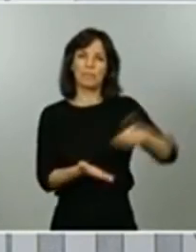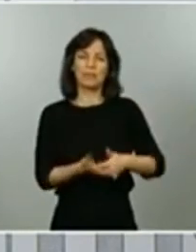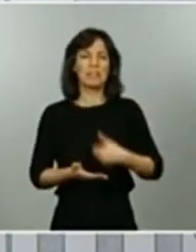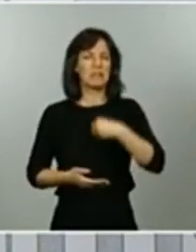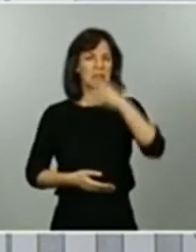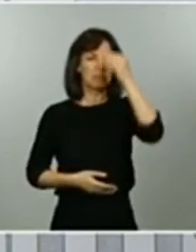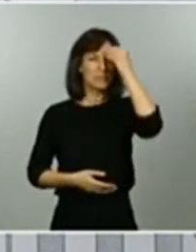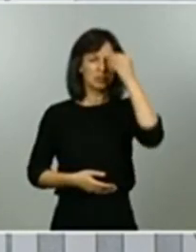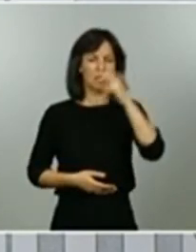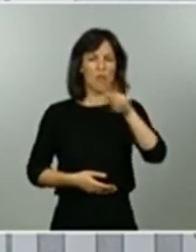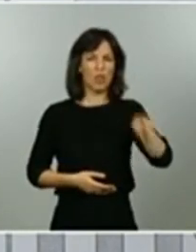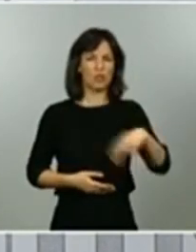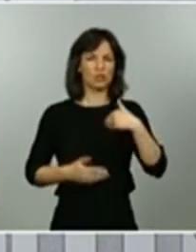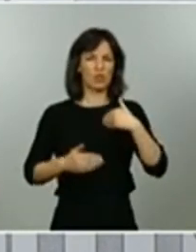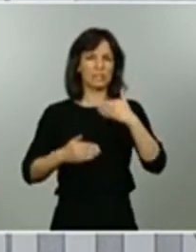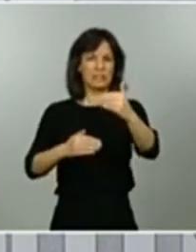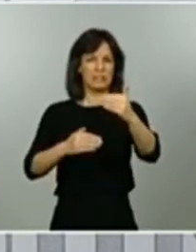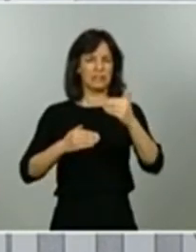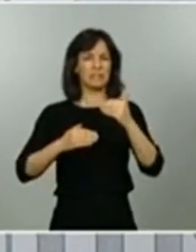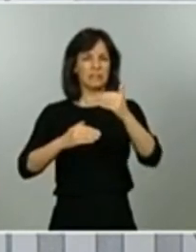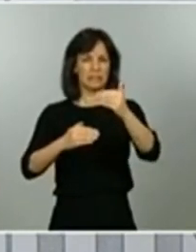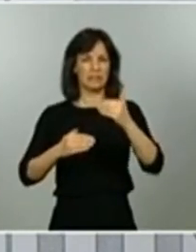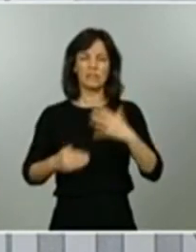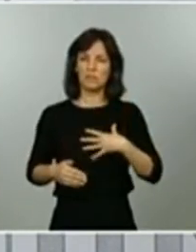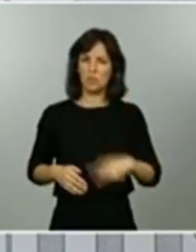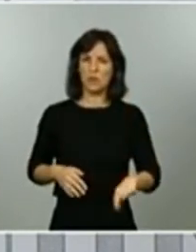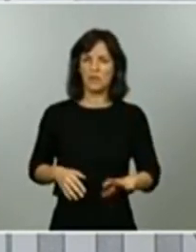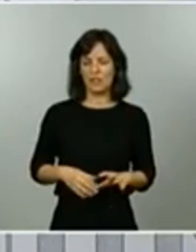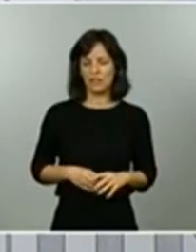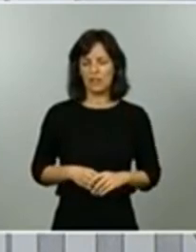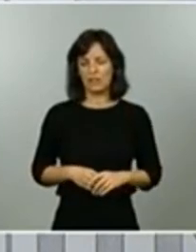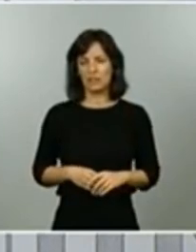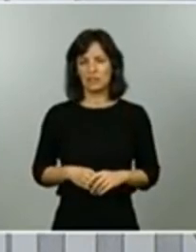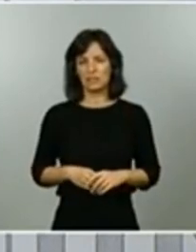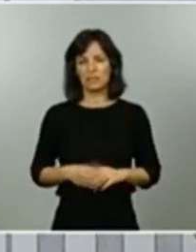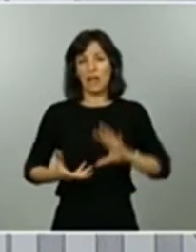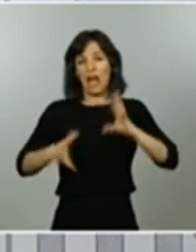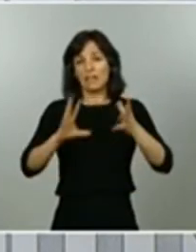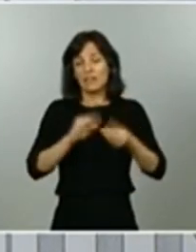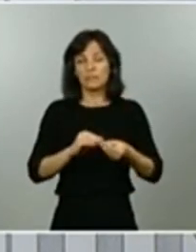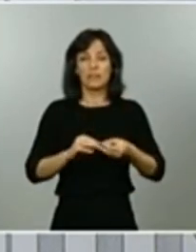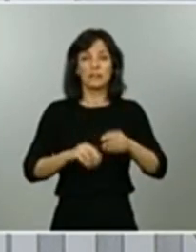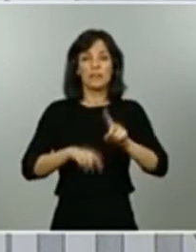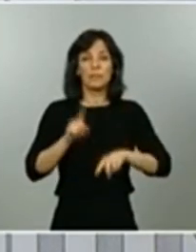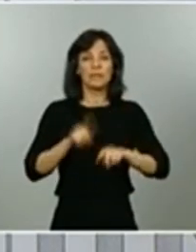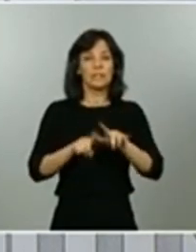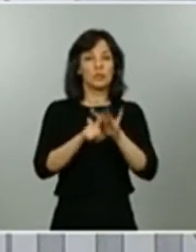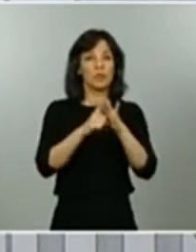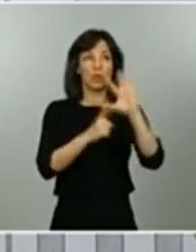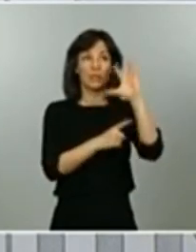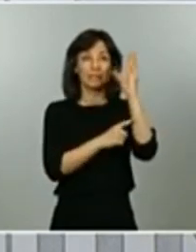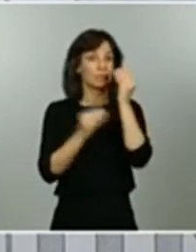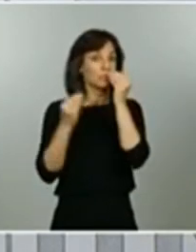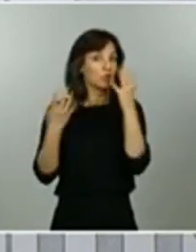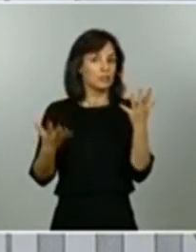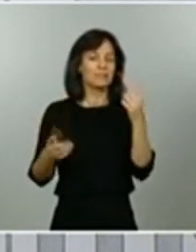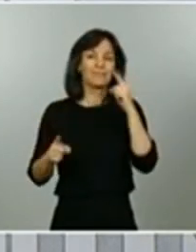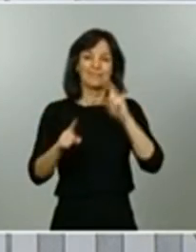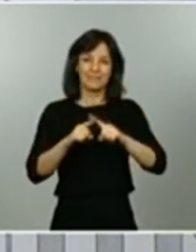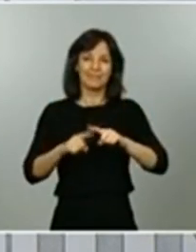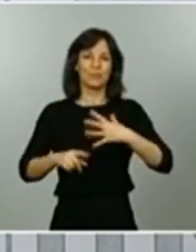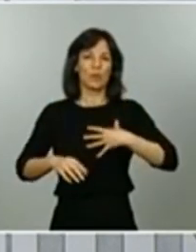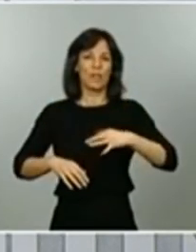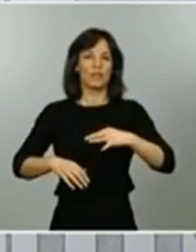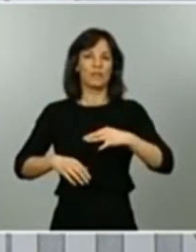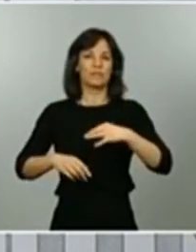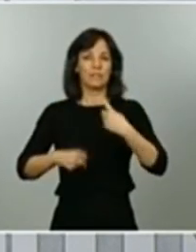estas franjas en la franja horaria adaptándolo a aquellas mejores condiciones climáticas para ejercer las actividades permitidas en cada